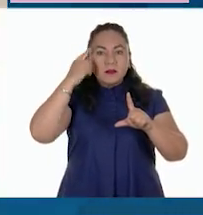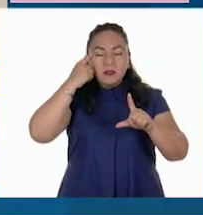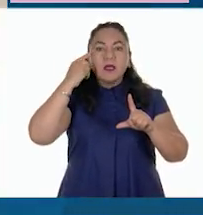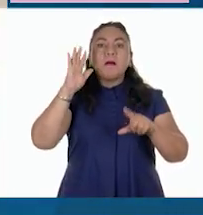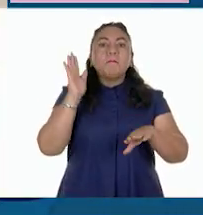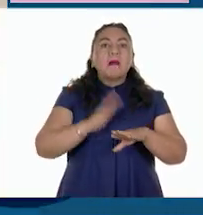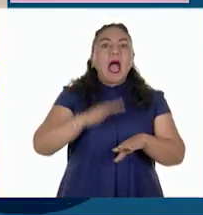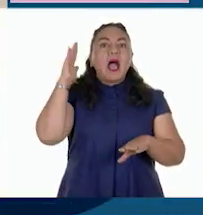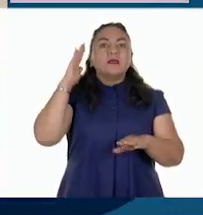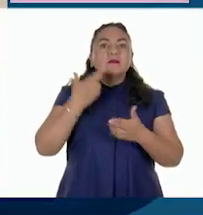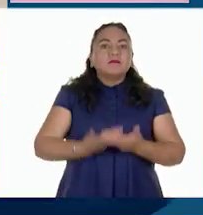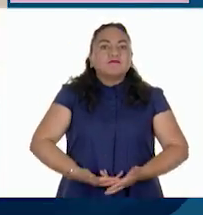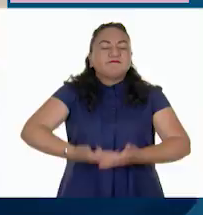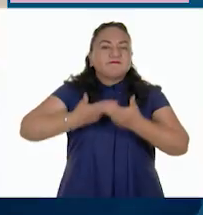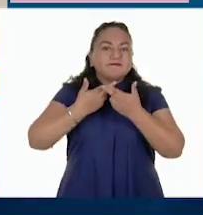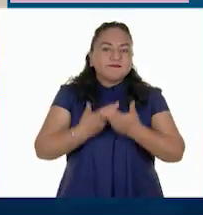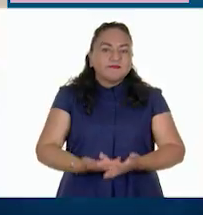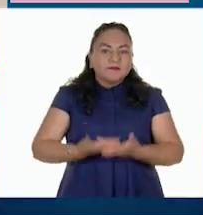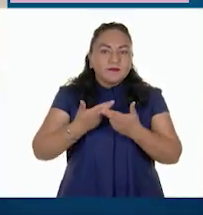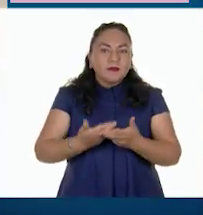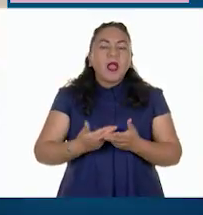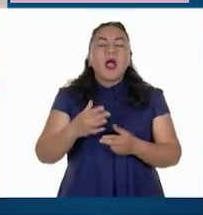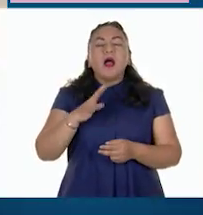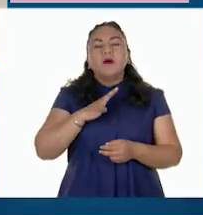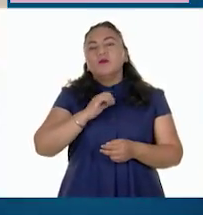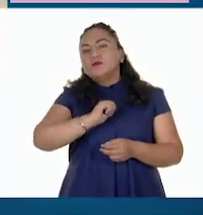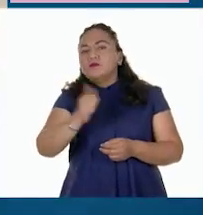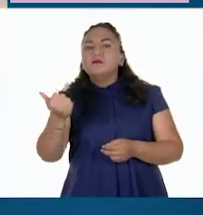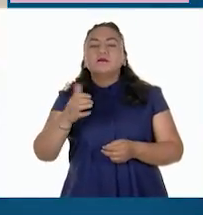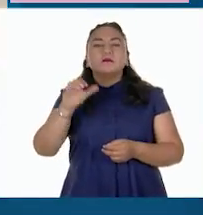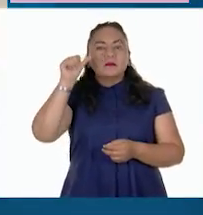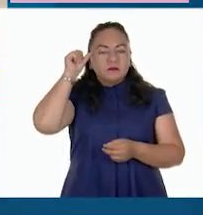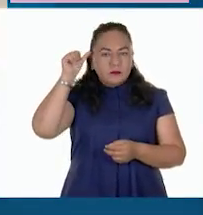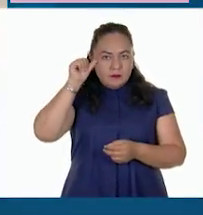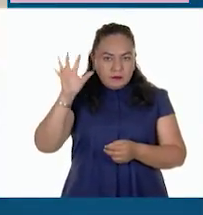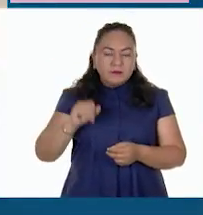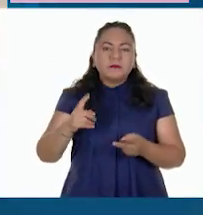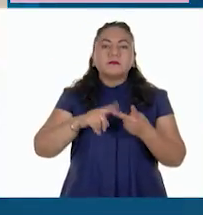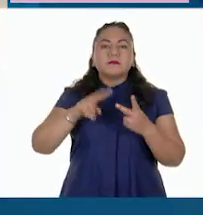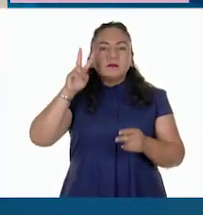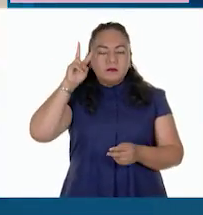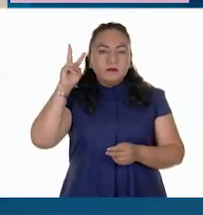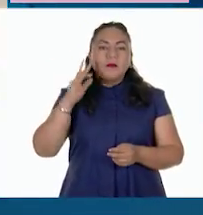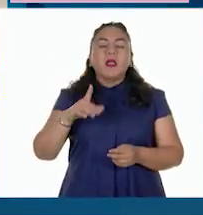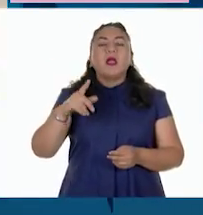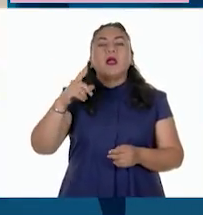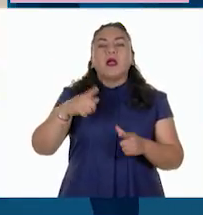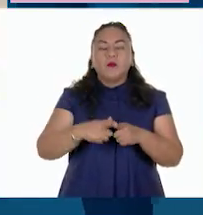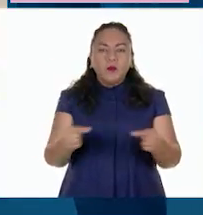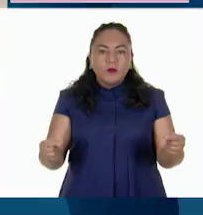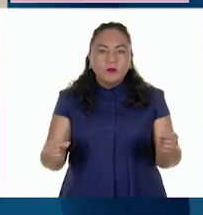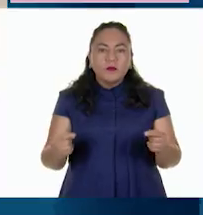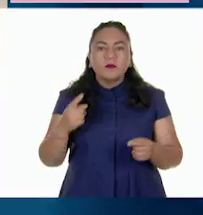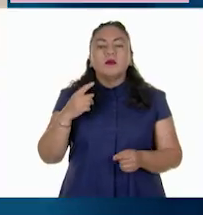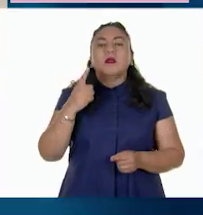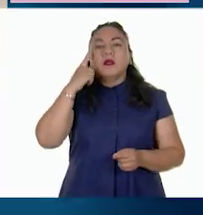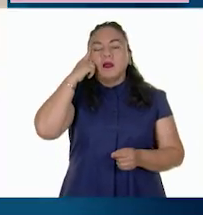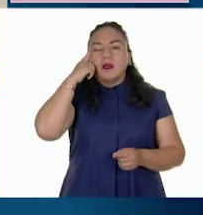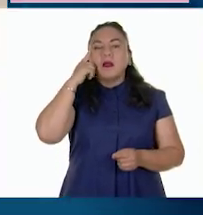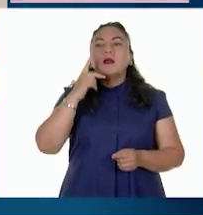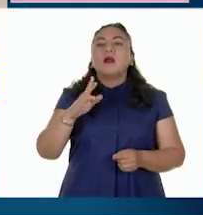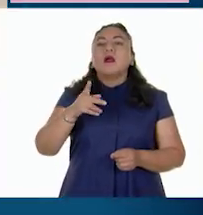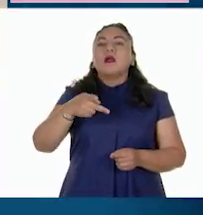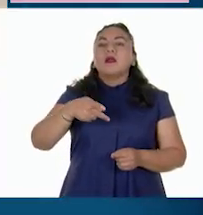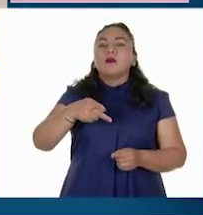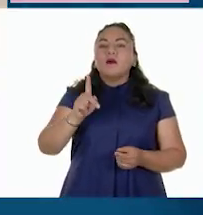producción tienen en este rubro. Hay otras naciones de Asia como Vietnam, Japón, Corea y